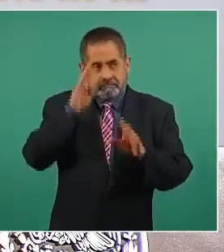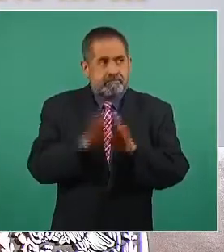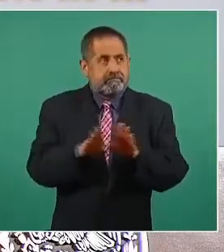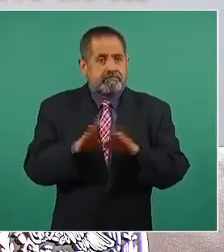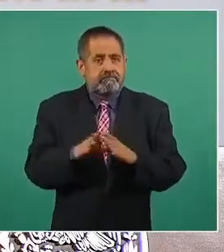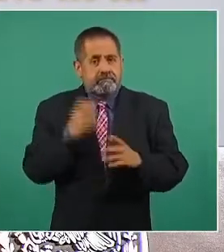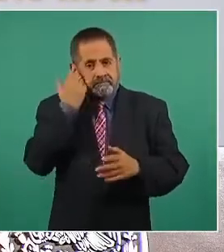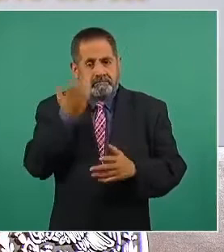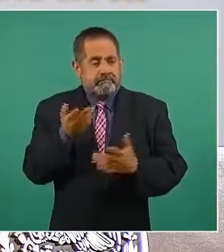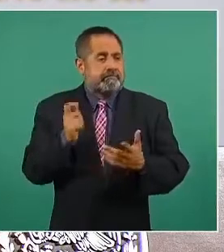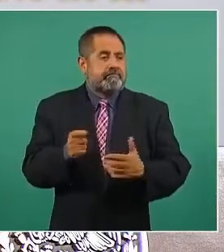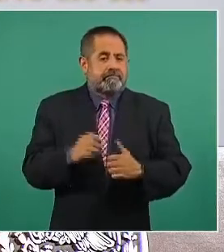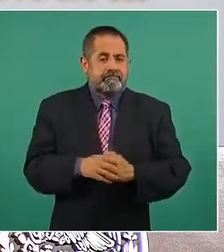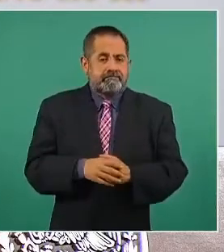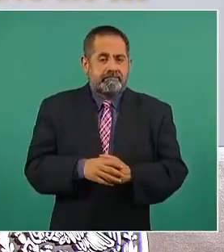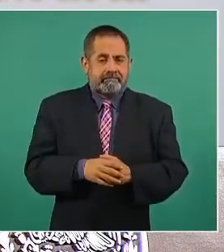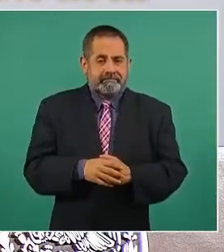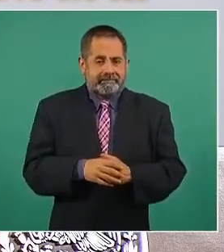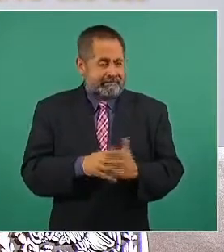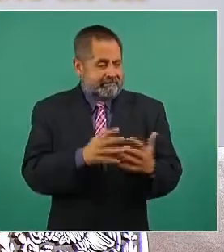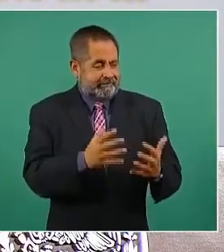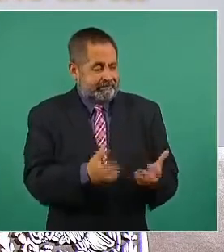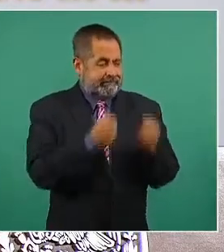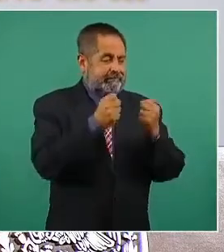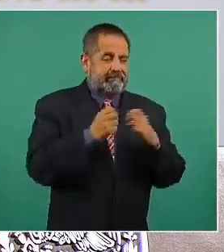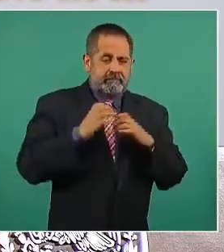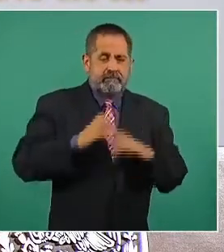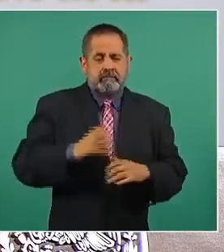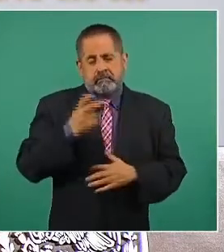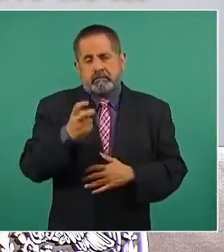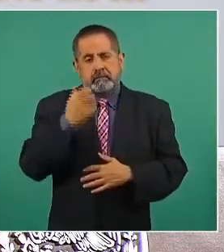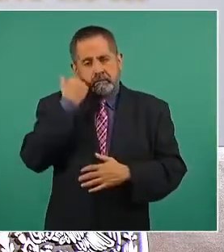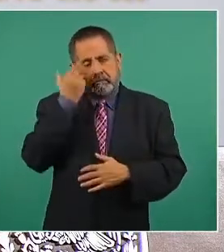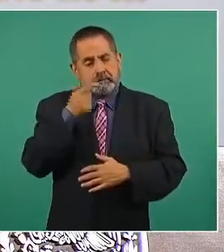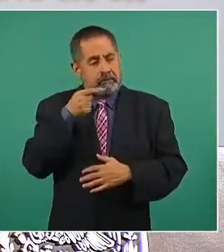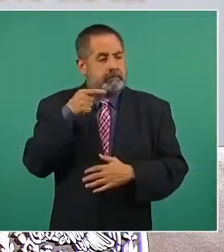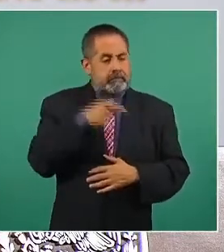el rescate, que es lo que deseamos,